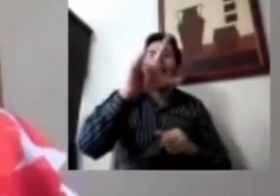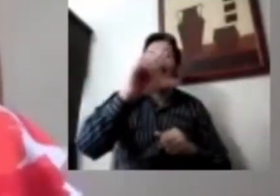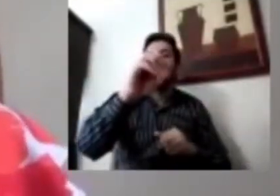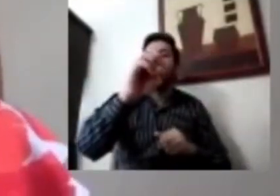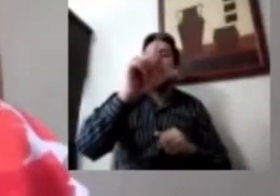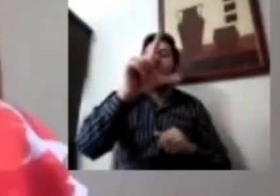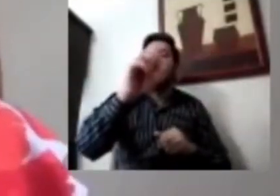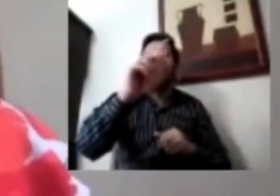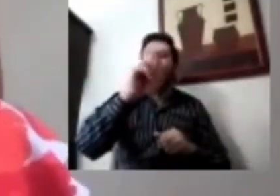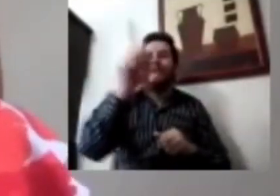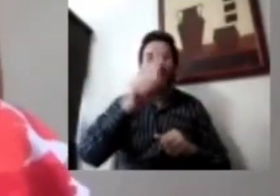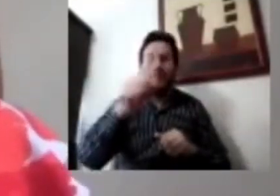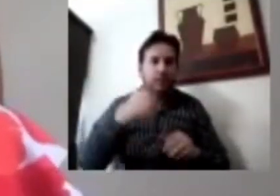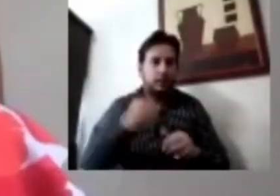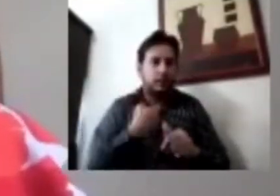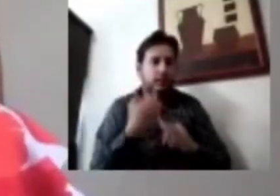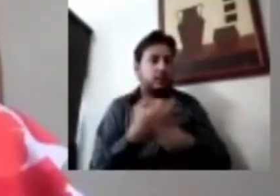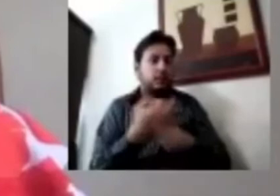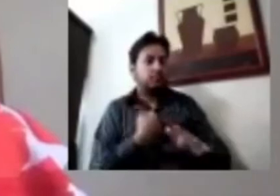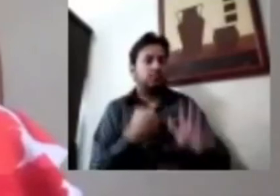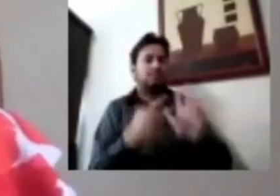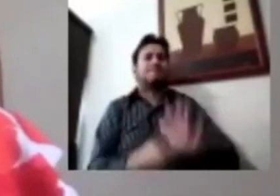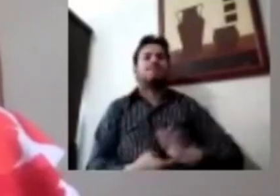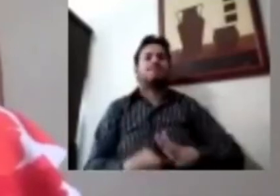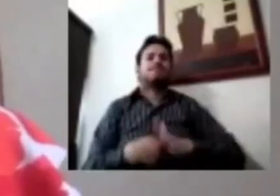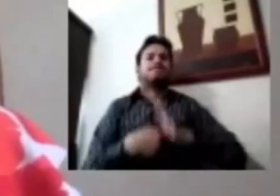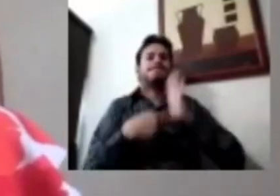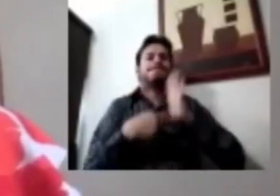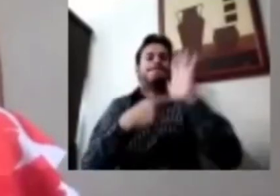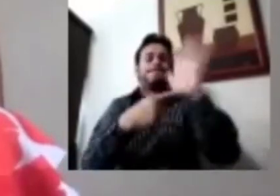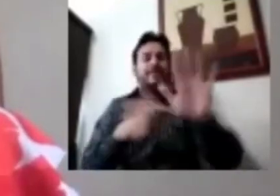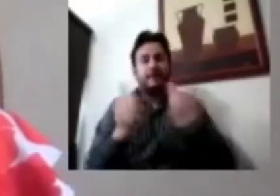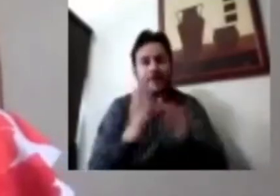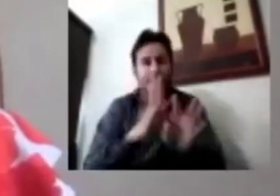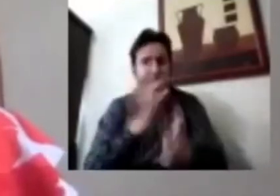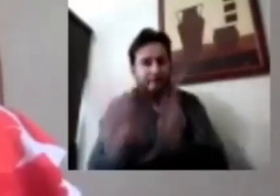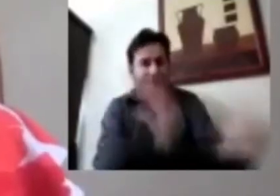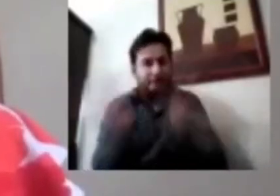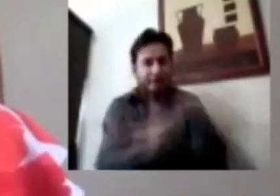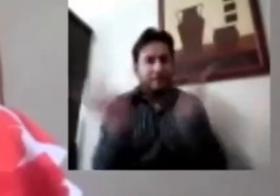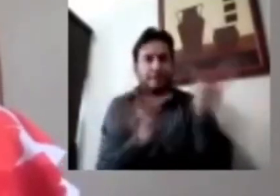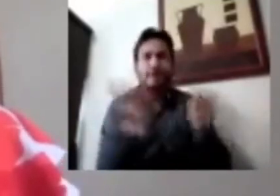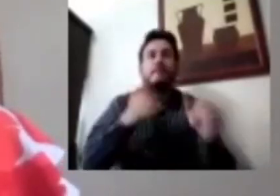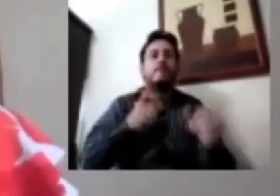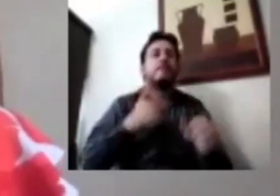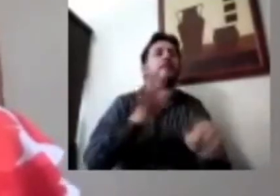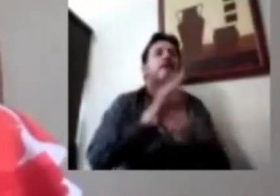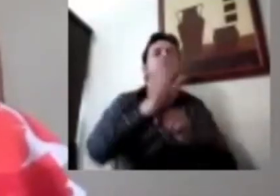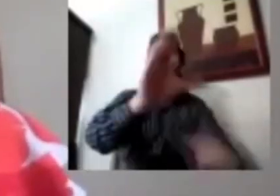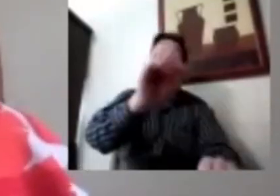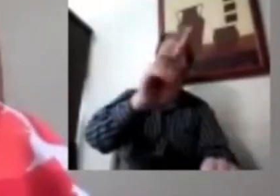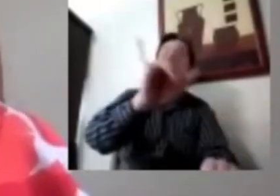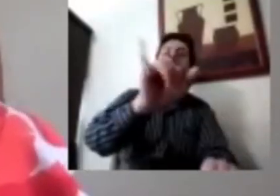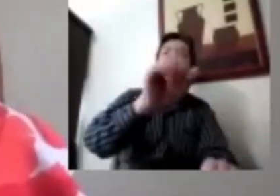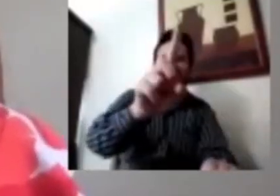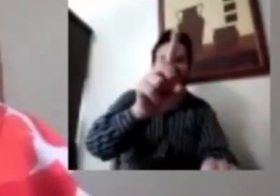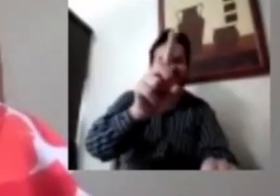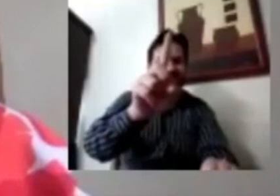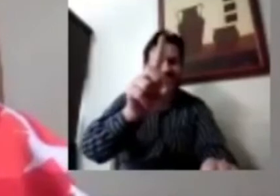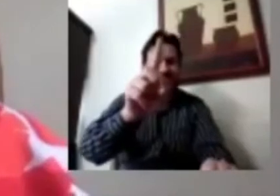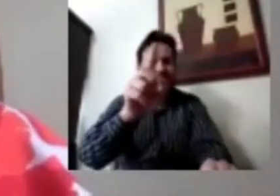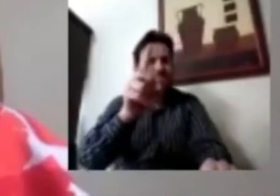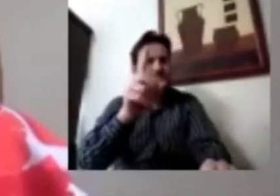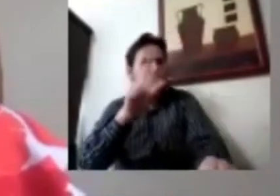venimos a presentar resultados de una encuesta que hemos denominado en COVID, que es una encuesta realmente